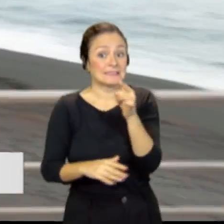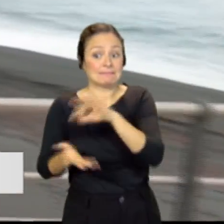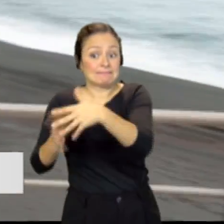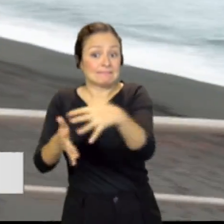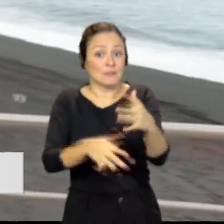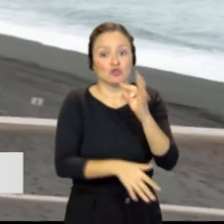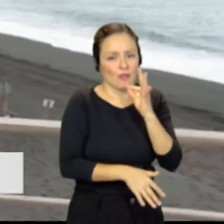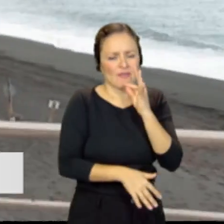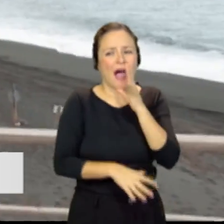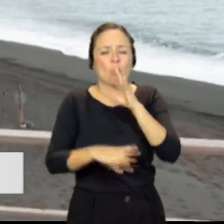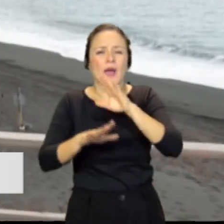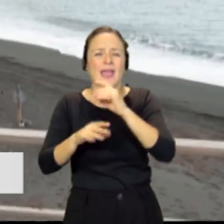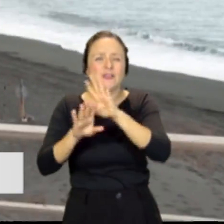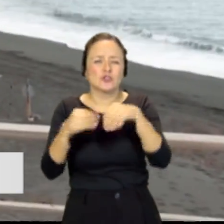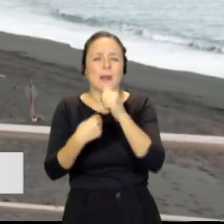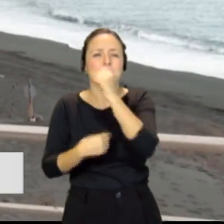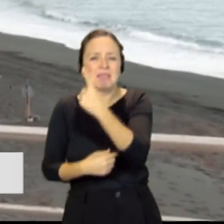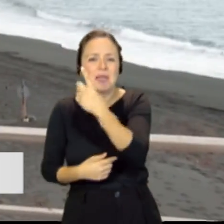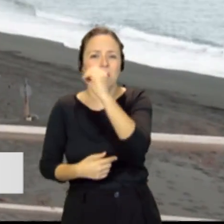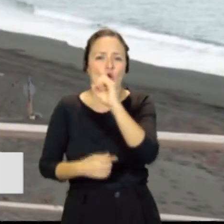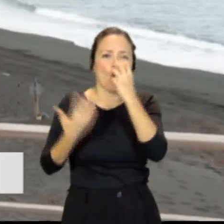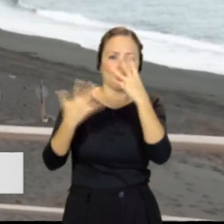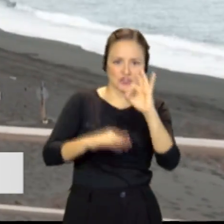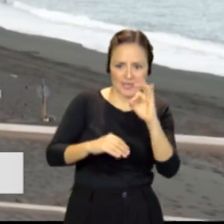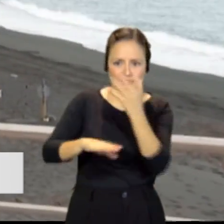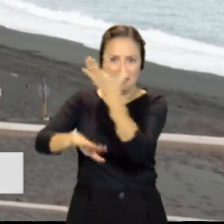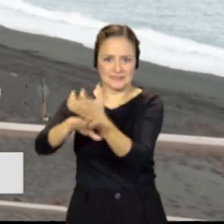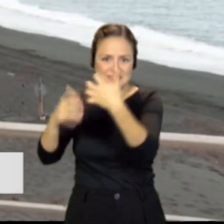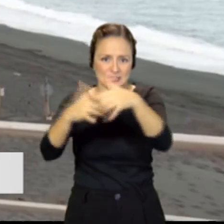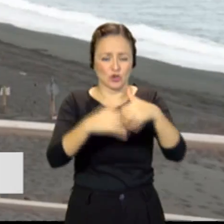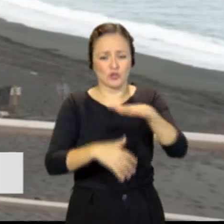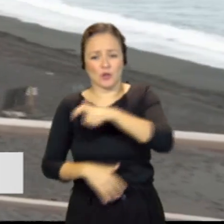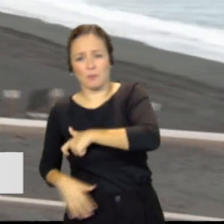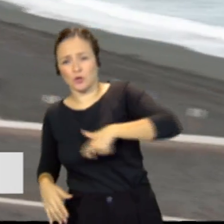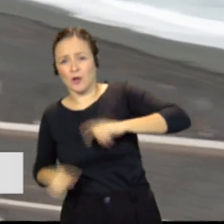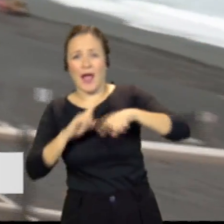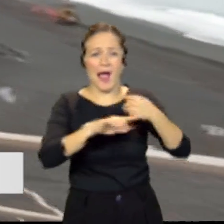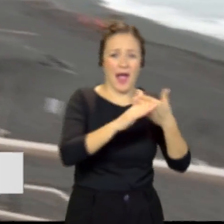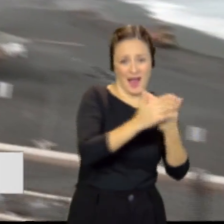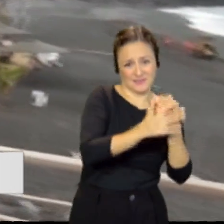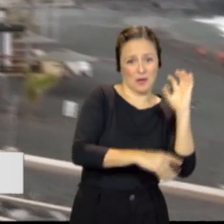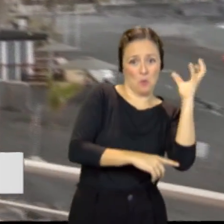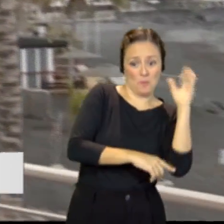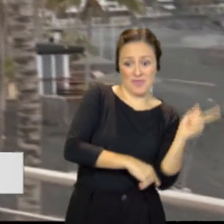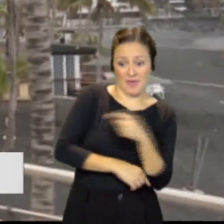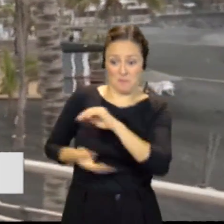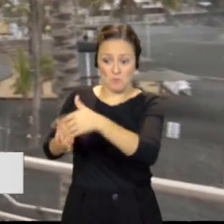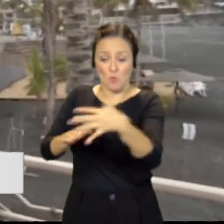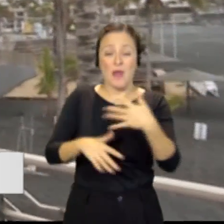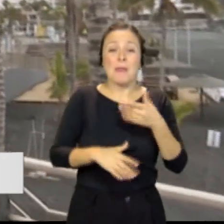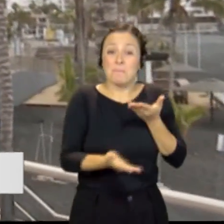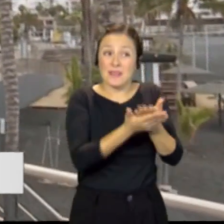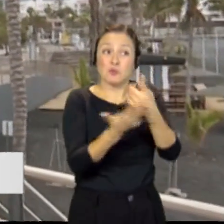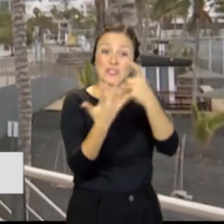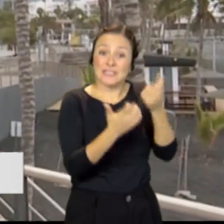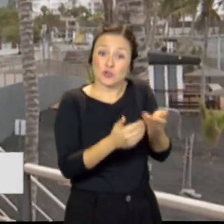En este momento tenemos 1.080 sensores colocados entre Puerto Nado y La Bombilla y se han pedido en torno a 600